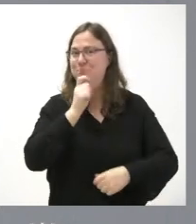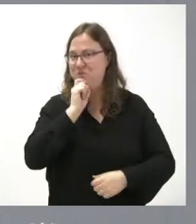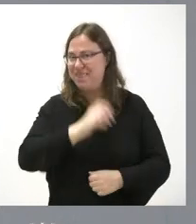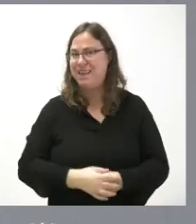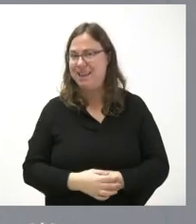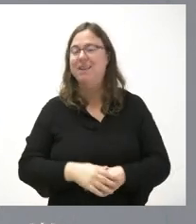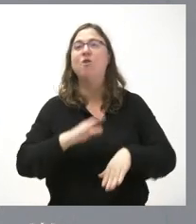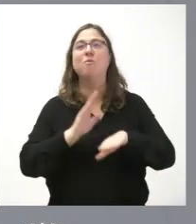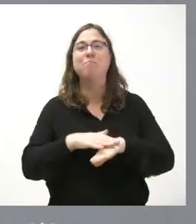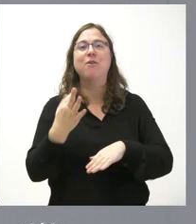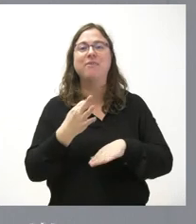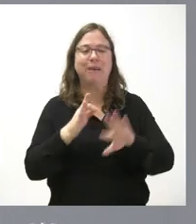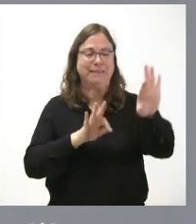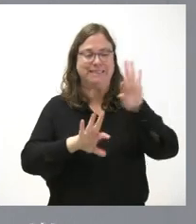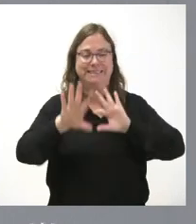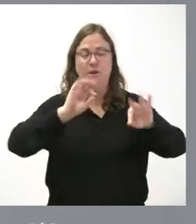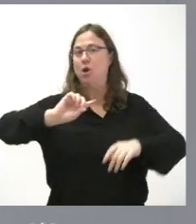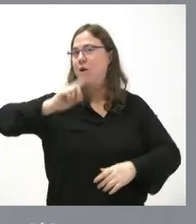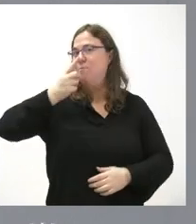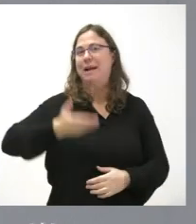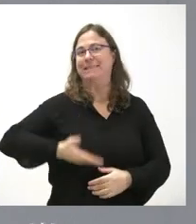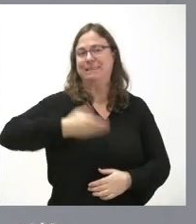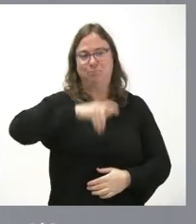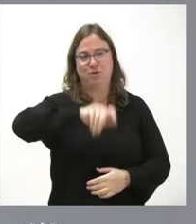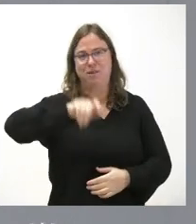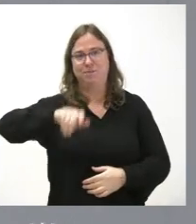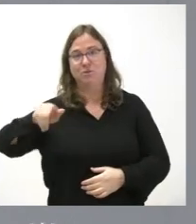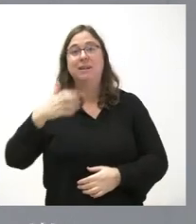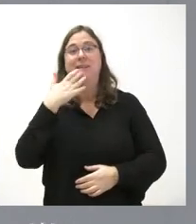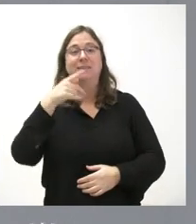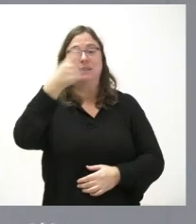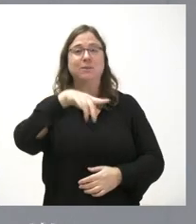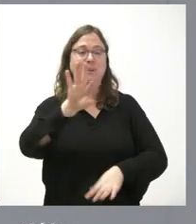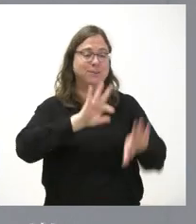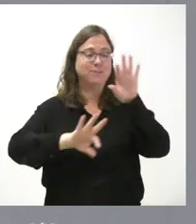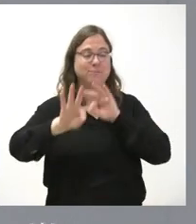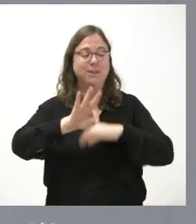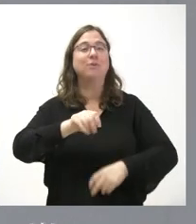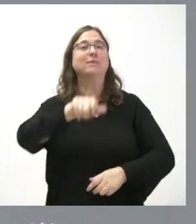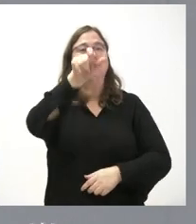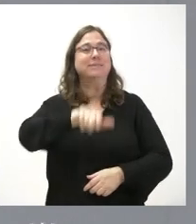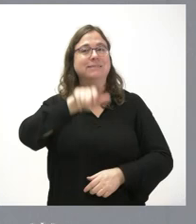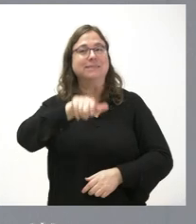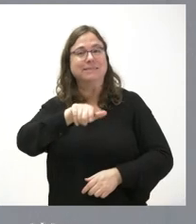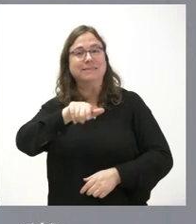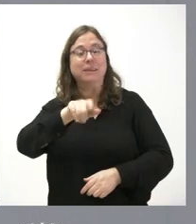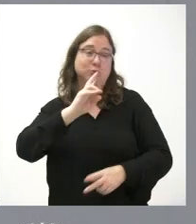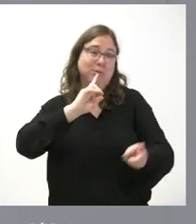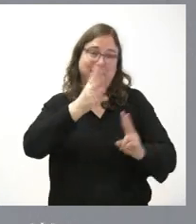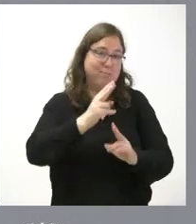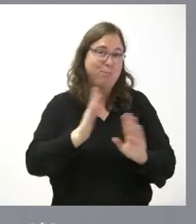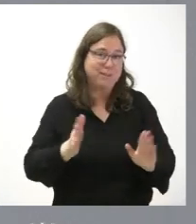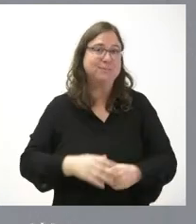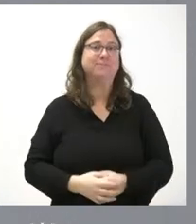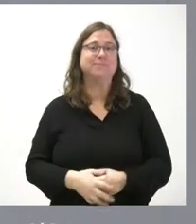porque tienen que seleccionar aquello que más importa a la gente y por tanto si ustedes seleccionan las preguntas mi misión es responderlas y lo hago con mucho gusto